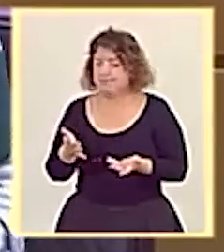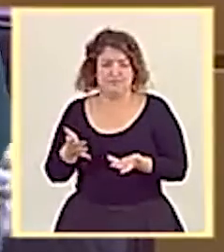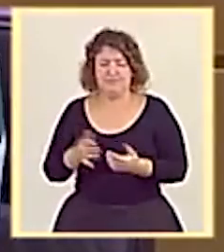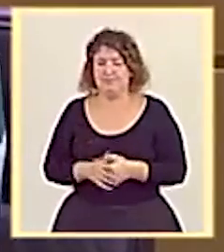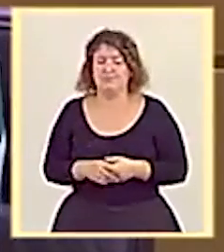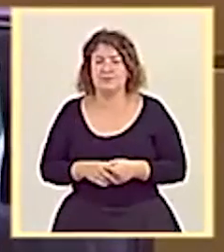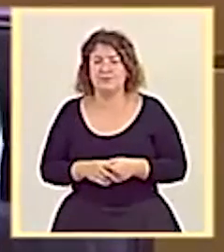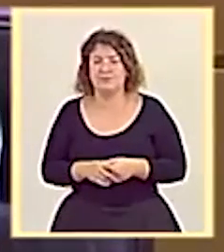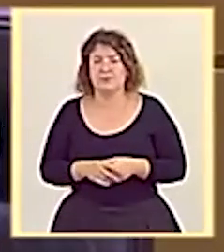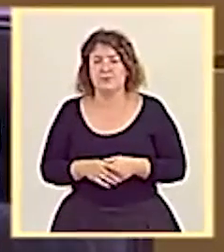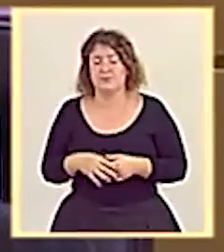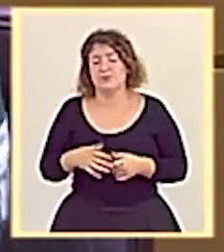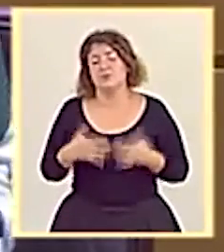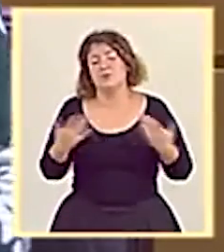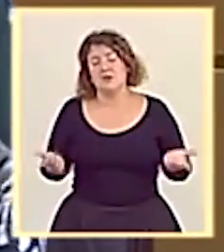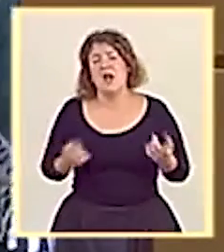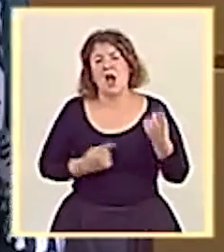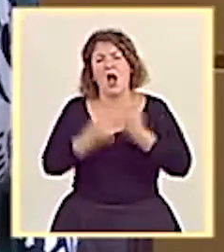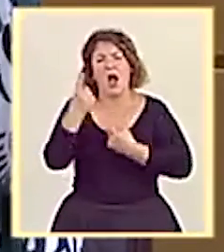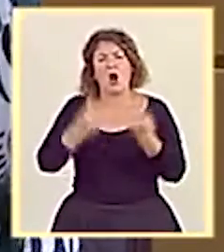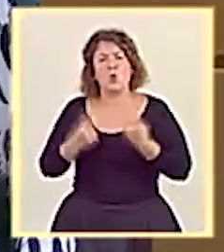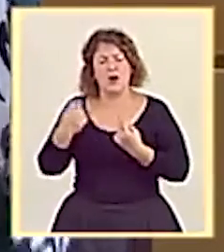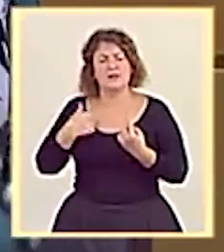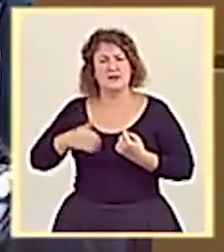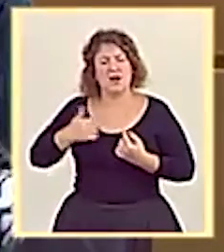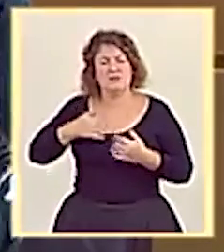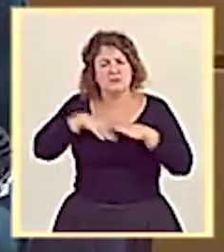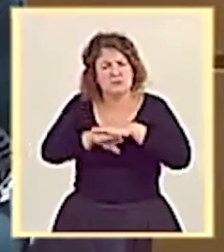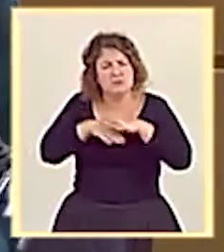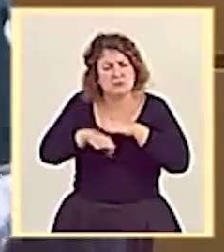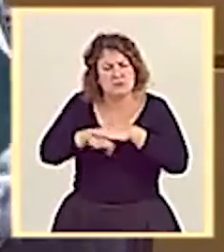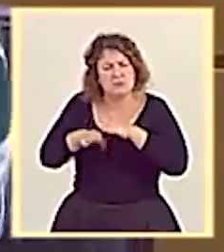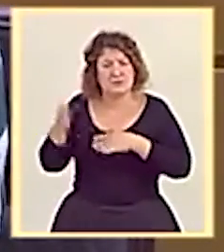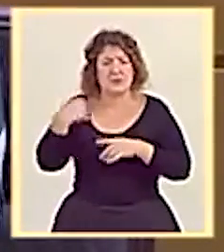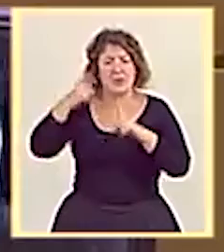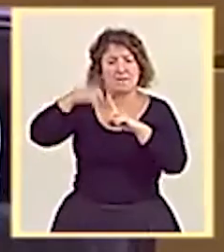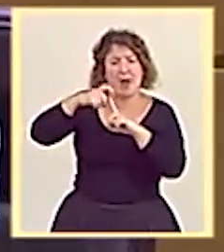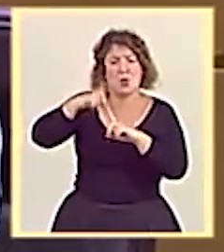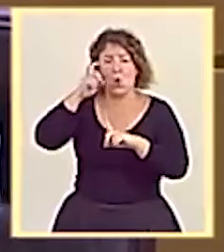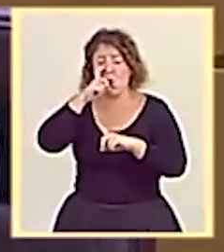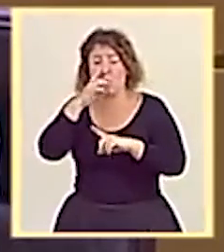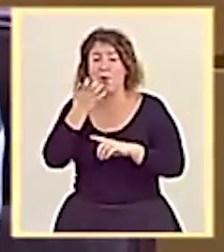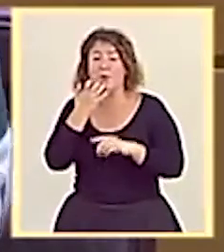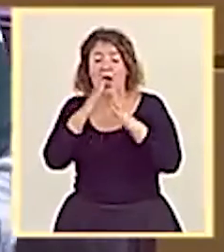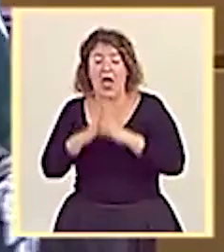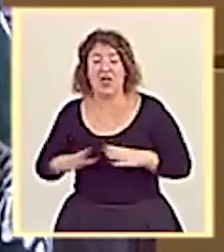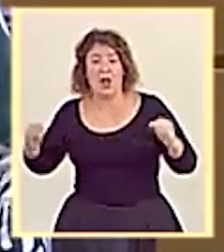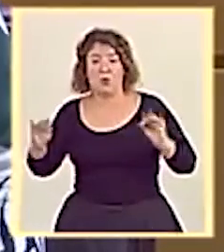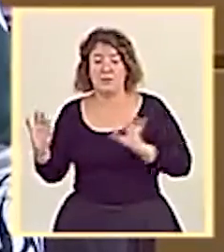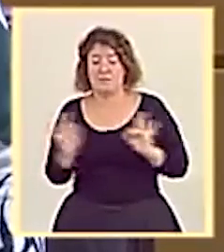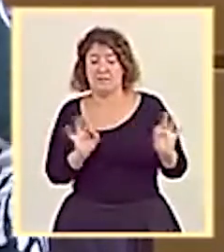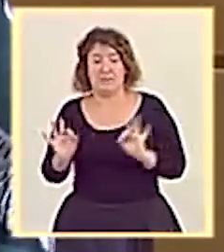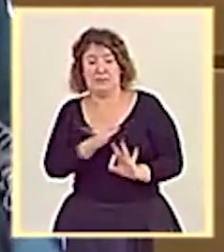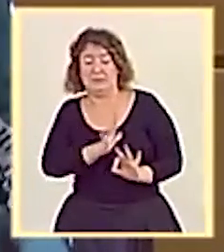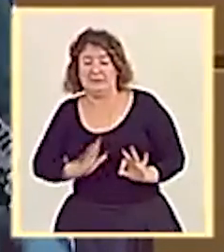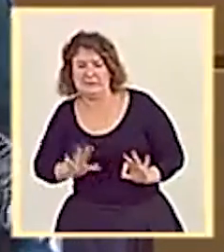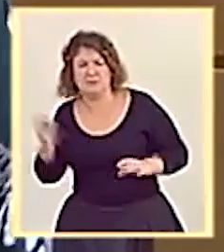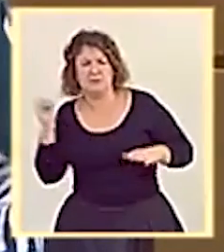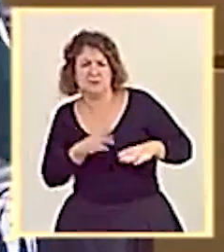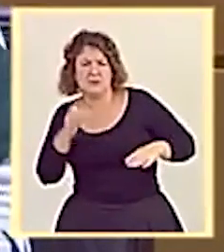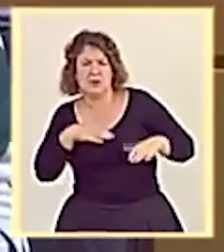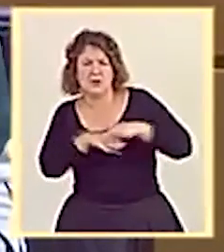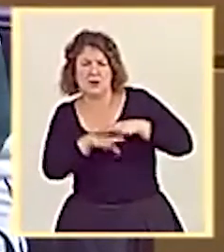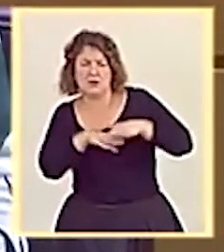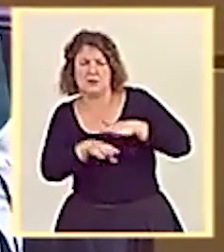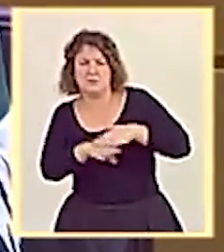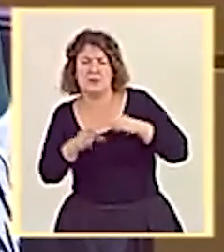adherido. Y mire, algunas han hecho acopio en el mes de mayo y en el mes de julio como analogía previendo lo que podía pasar. Y otras pues están